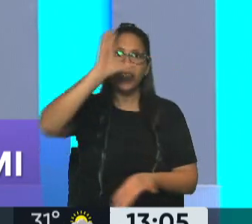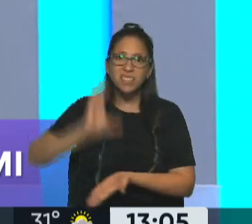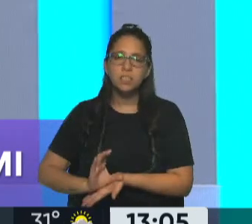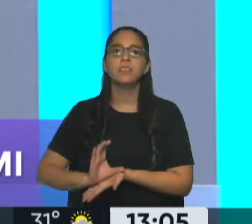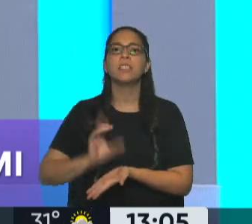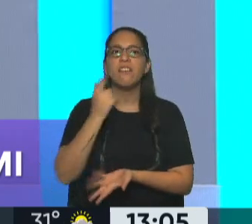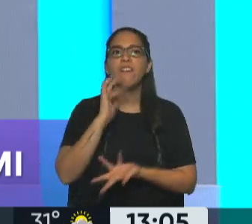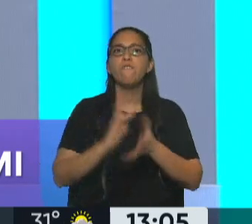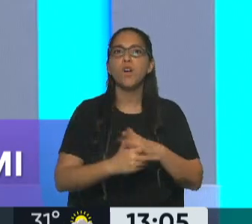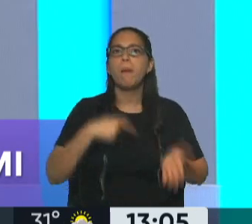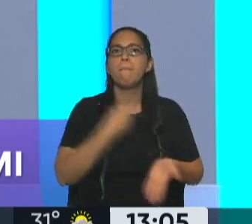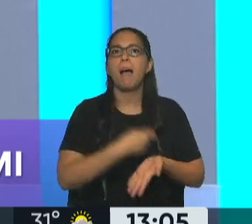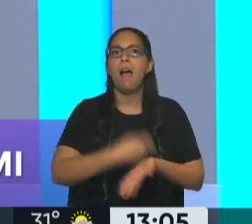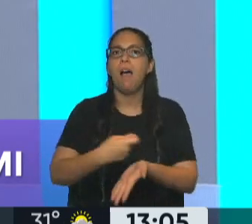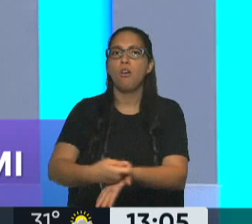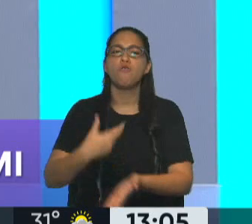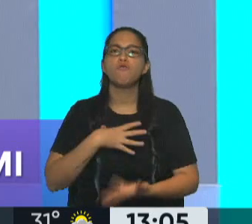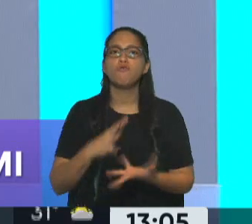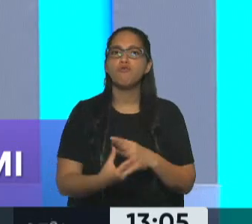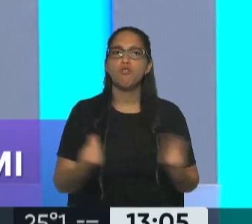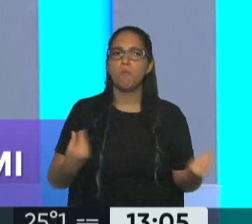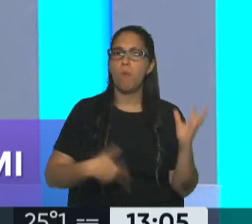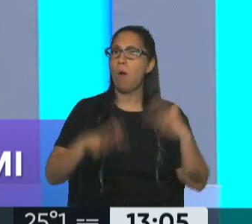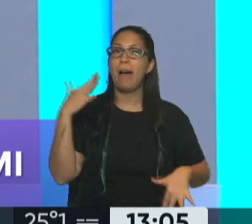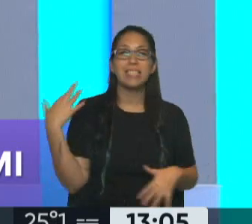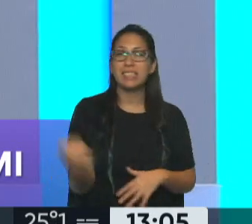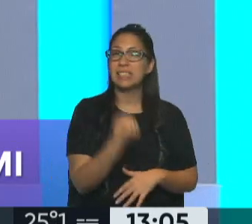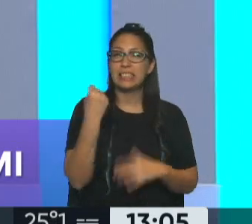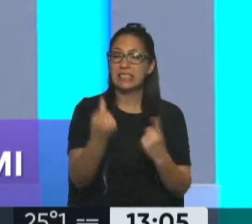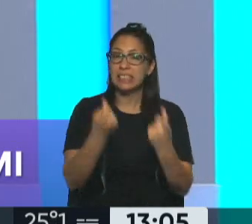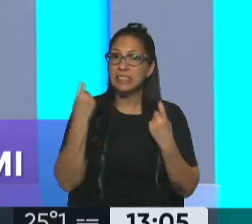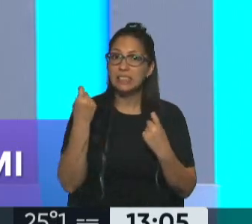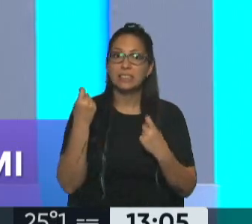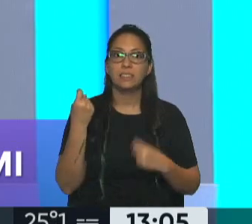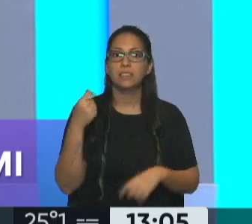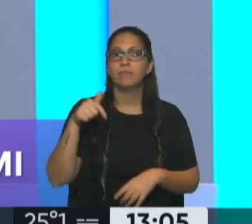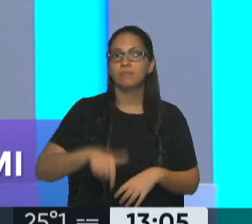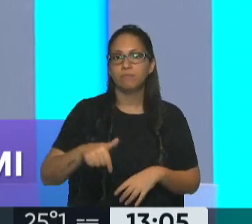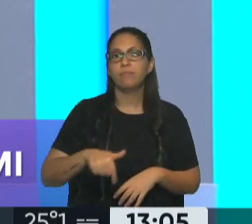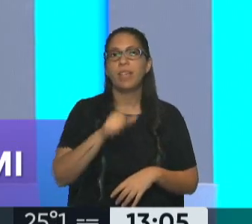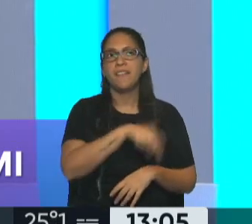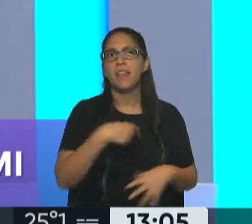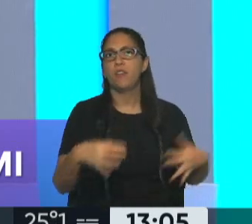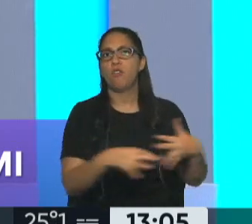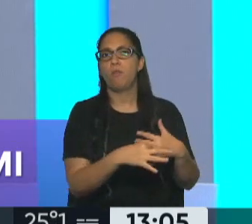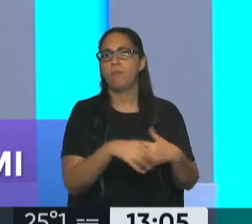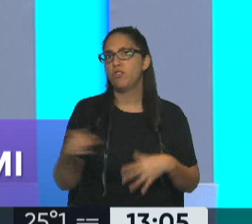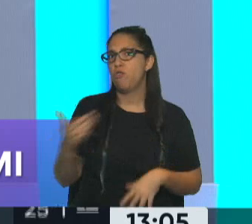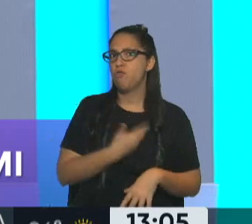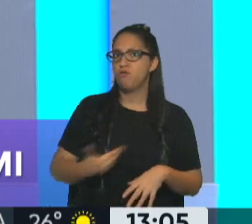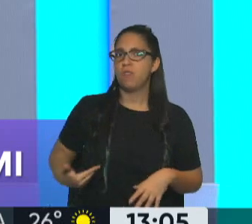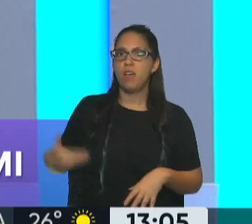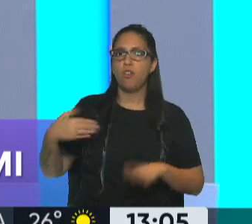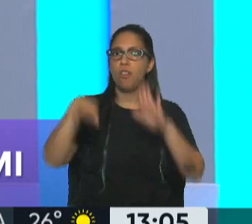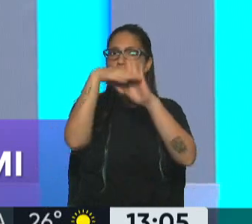se hacen los pagos que están pendientes, que es lo más urgente que tiene por delante. Obviamente de la mano de esta viene el compromiso del gobierno de